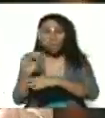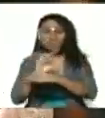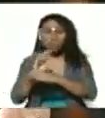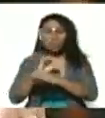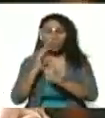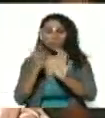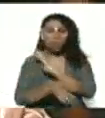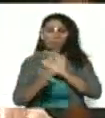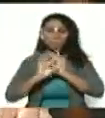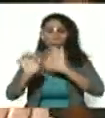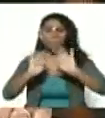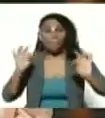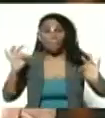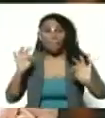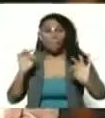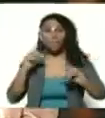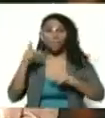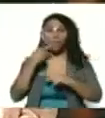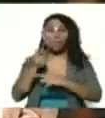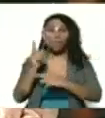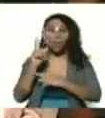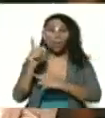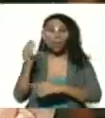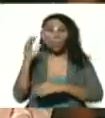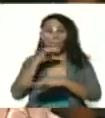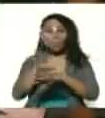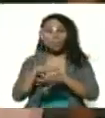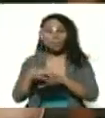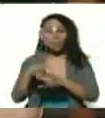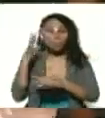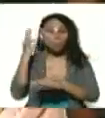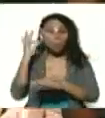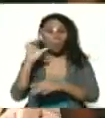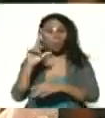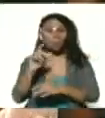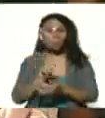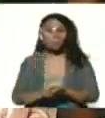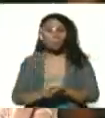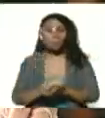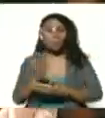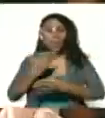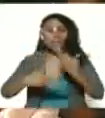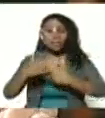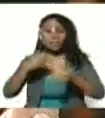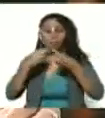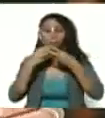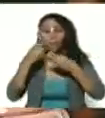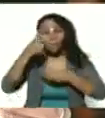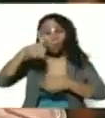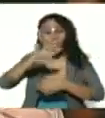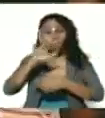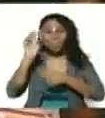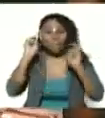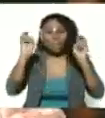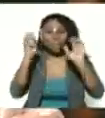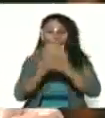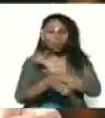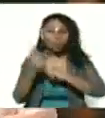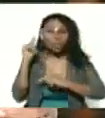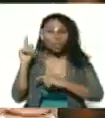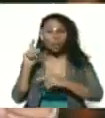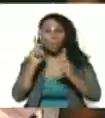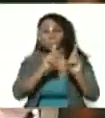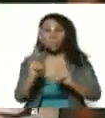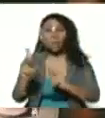lo señaló la ministra Gabriela hemos establecido presidente al servicio a la población en el marco del plan nacional de